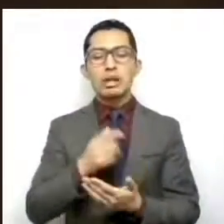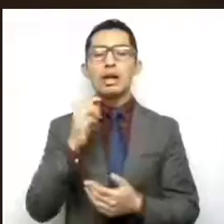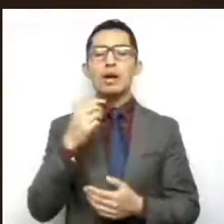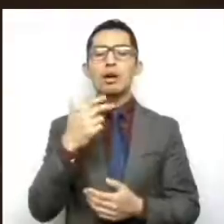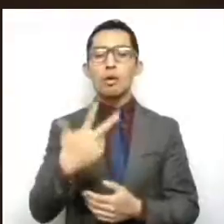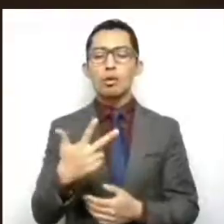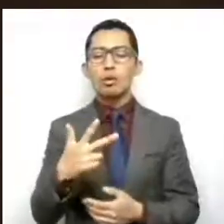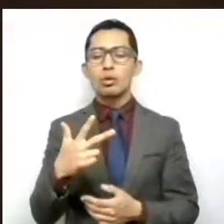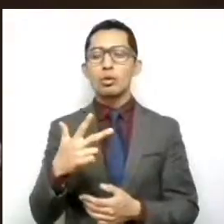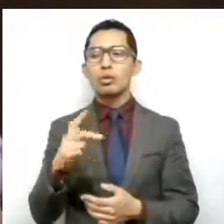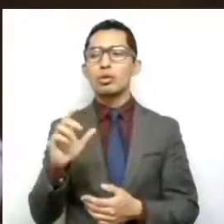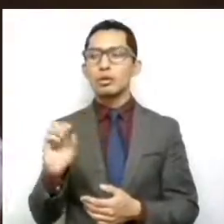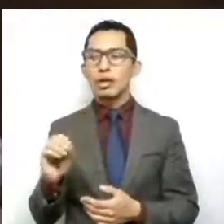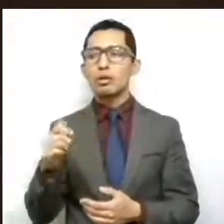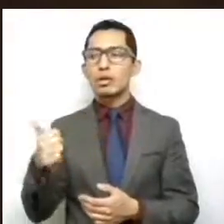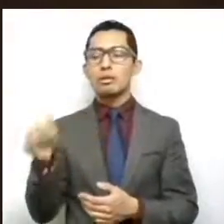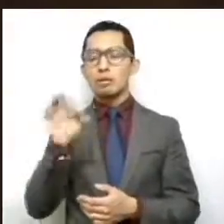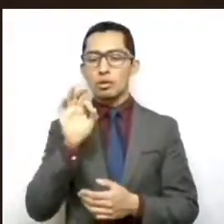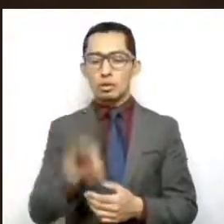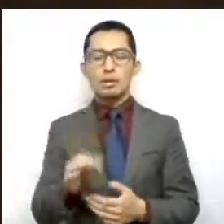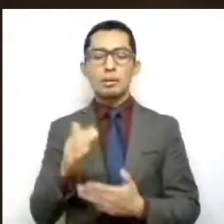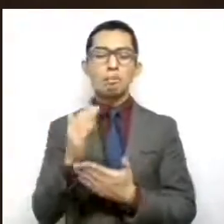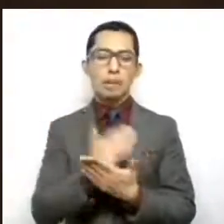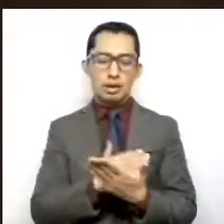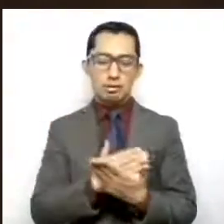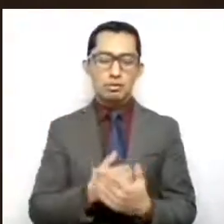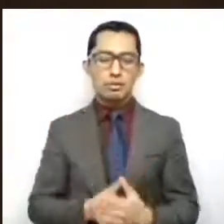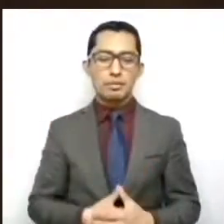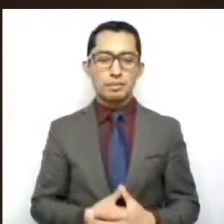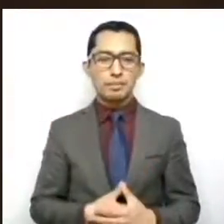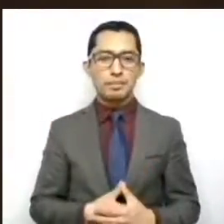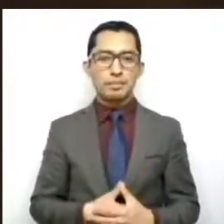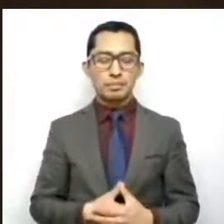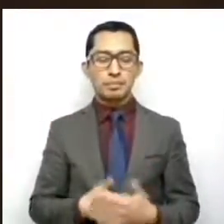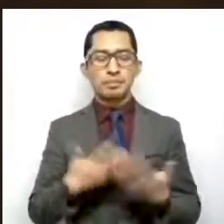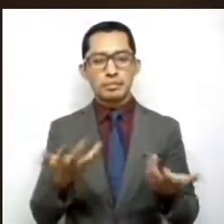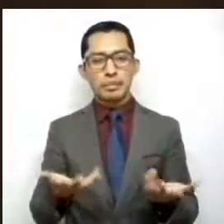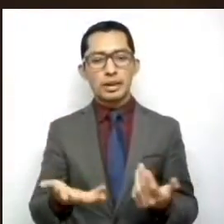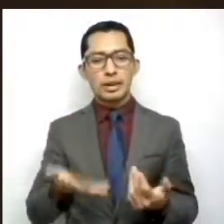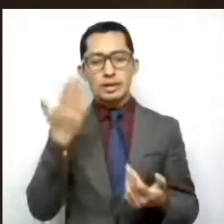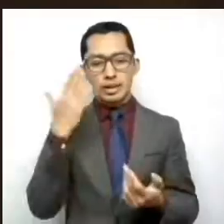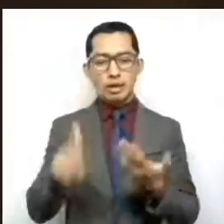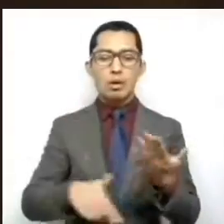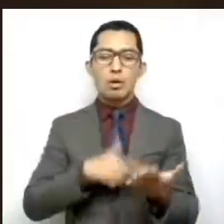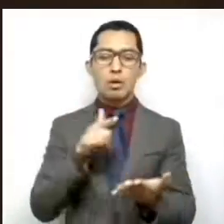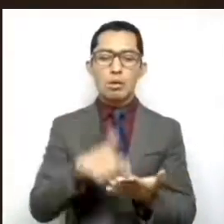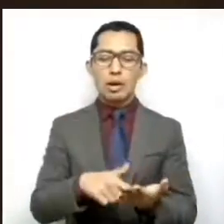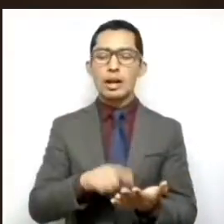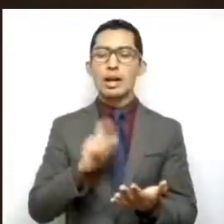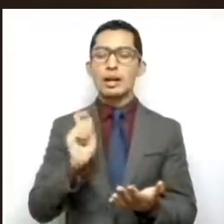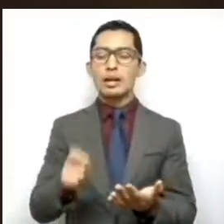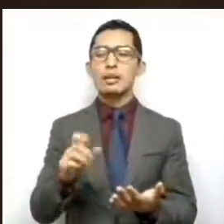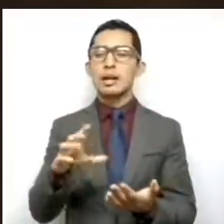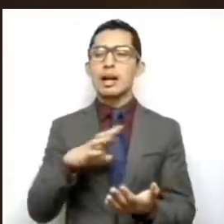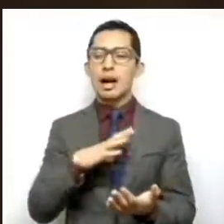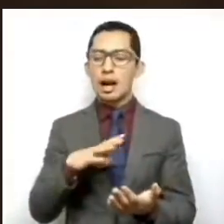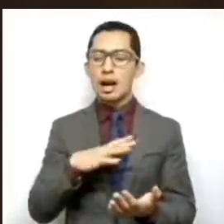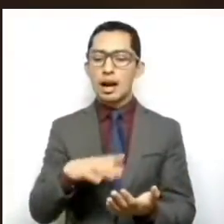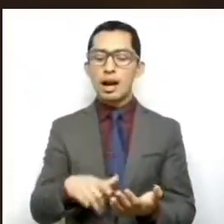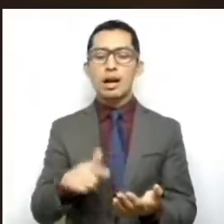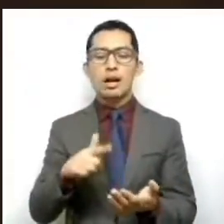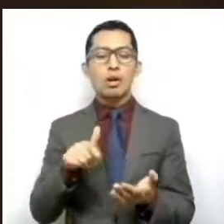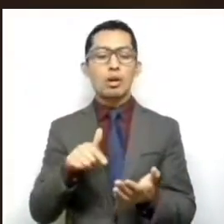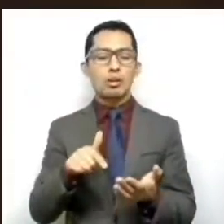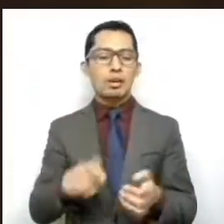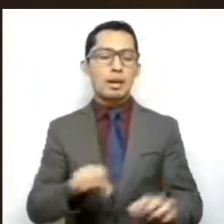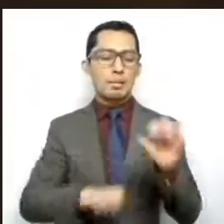.06 por ciento. Por tamaño de establecimientos, se observa que los pequeños y medianos tuvieron